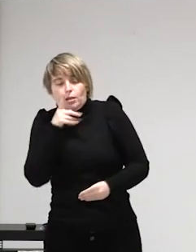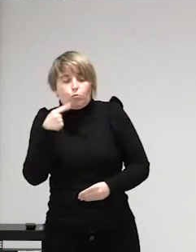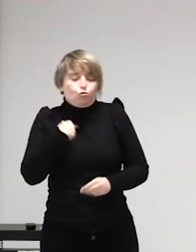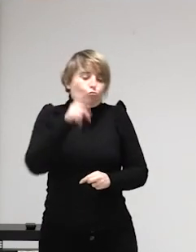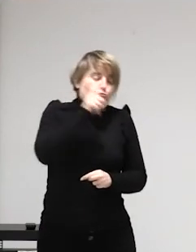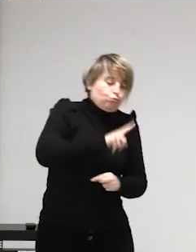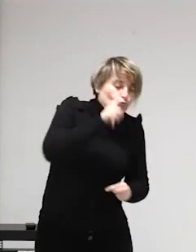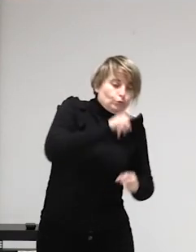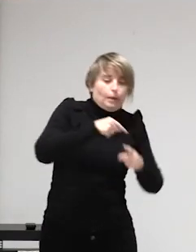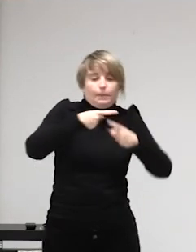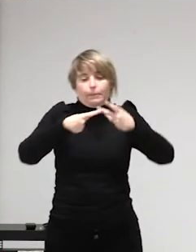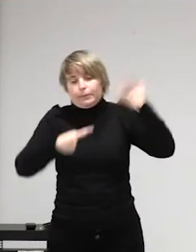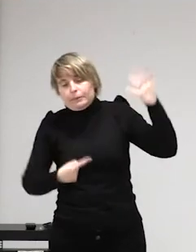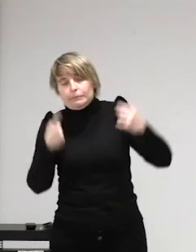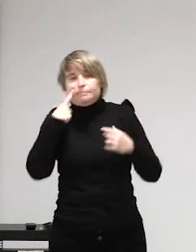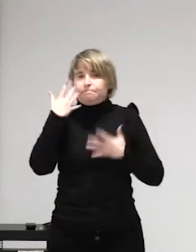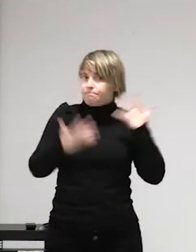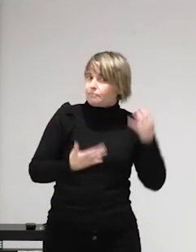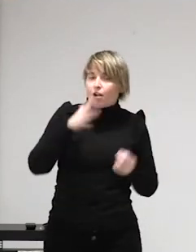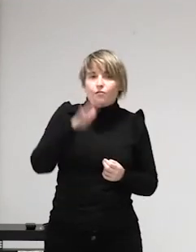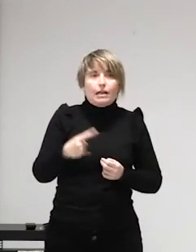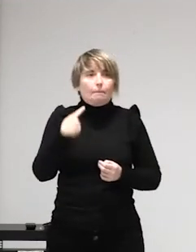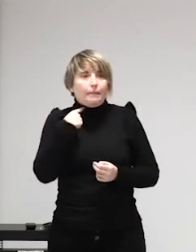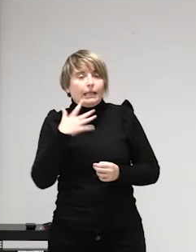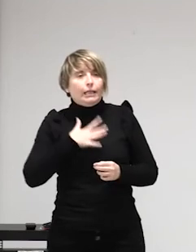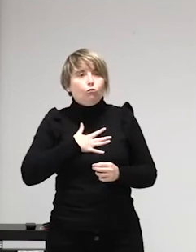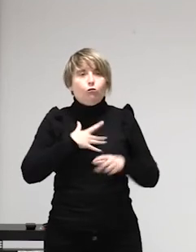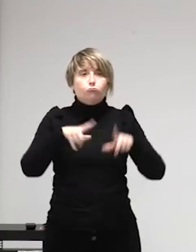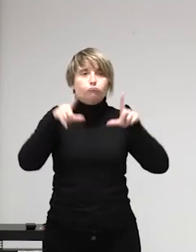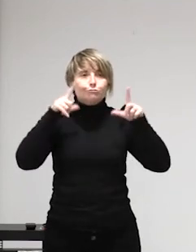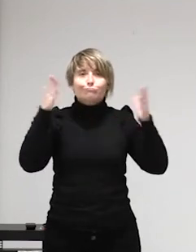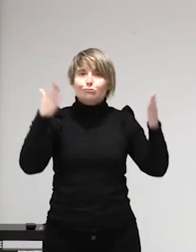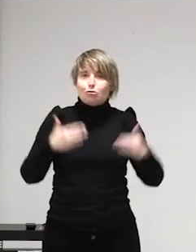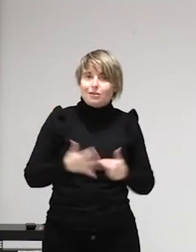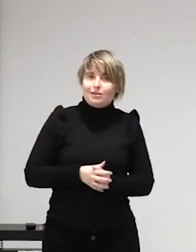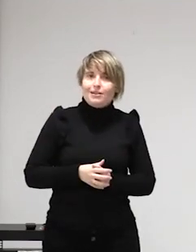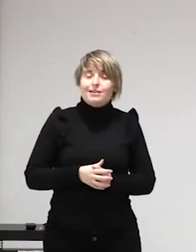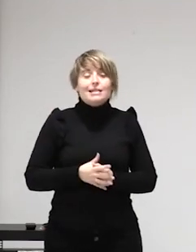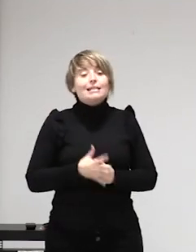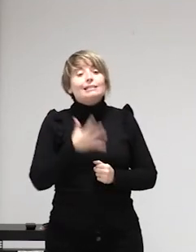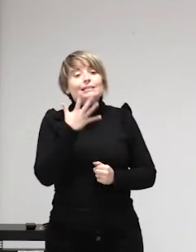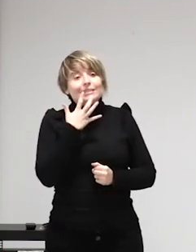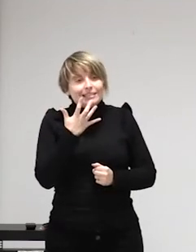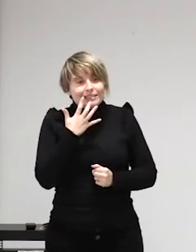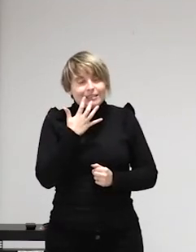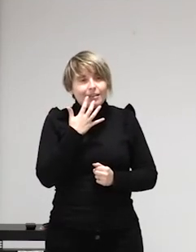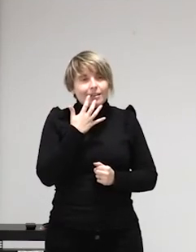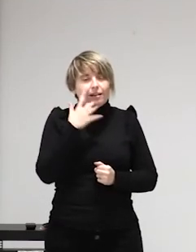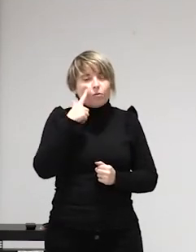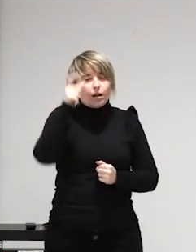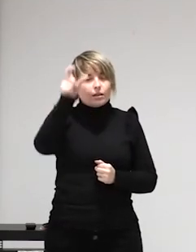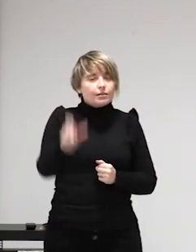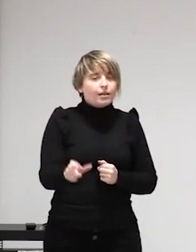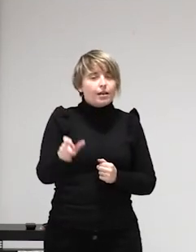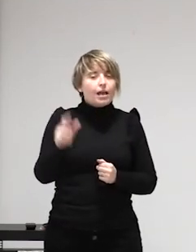que tengo lo que si creo es que si vuelvo a repetir las trabajadoras sexuales gozamos de una legitimidad y gozamos de un poder